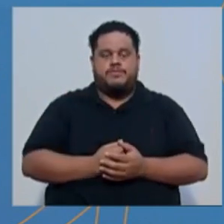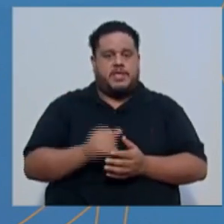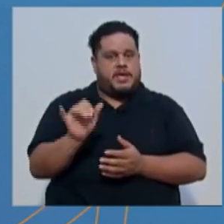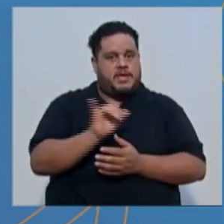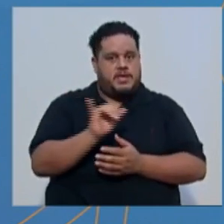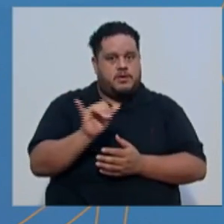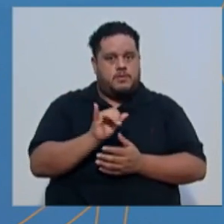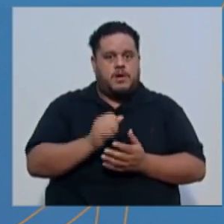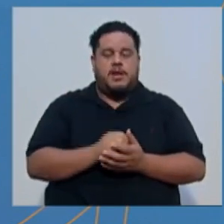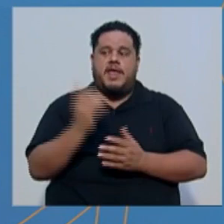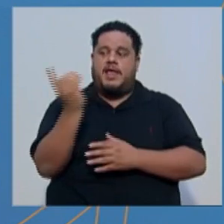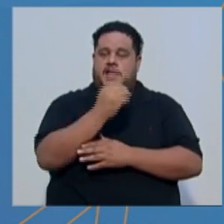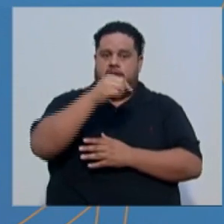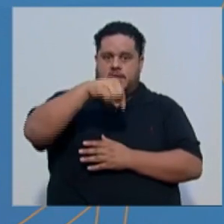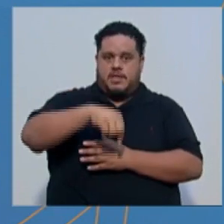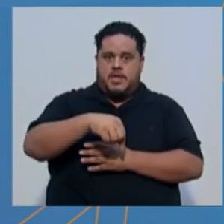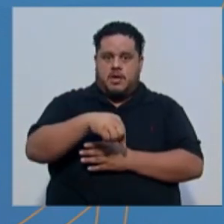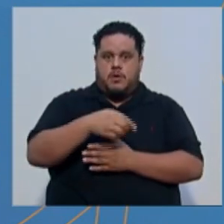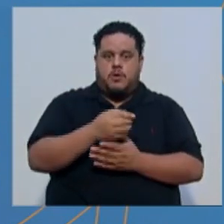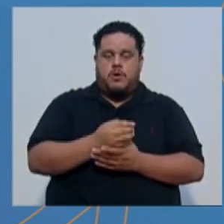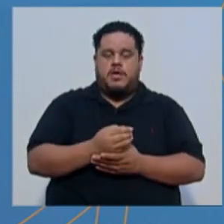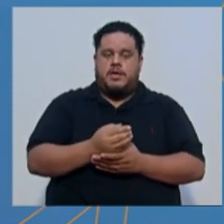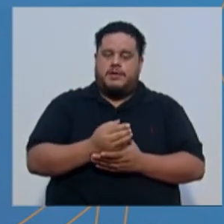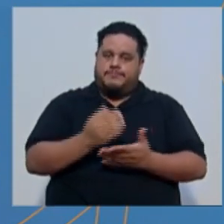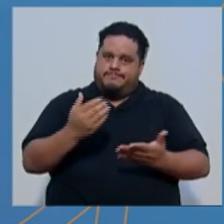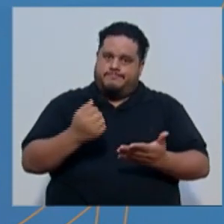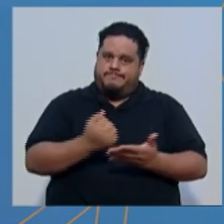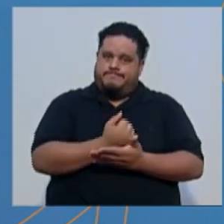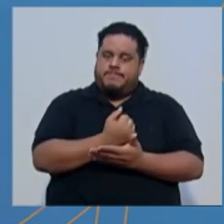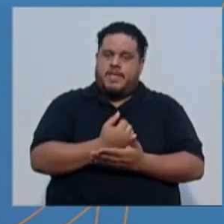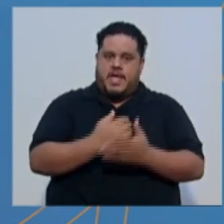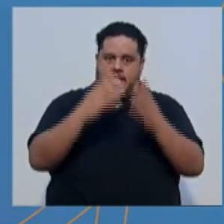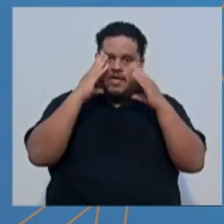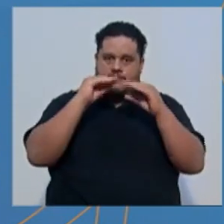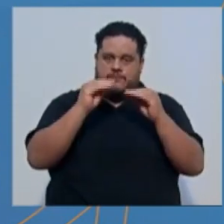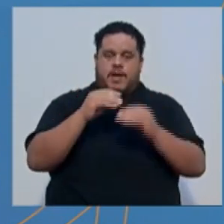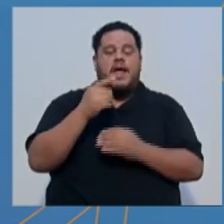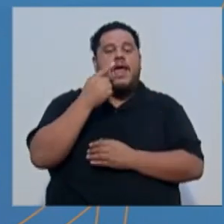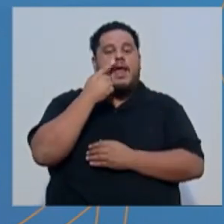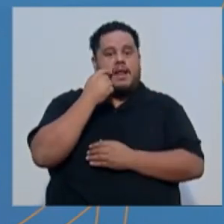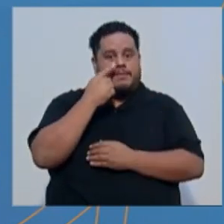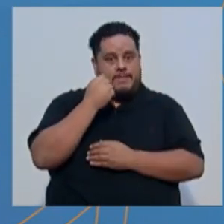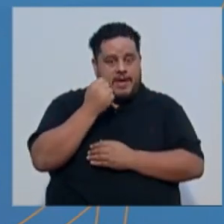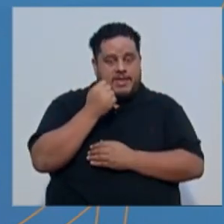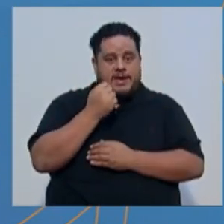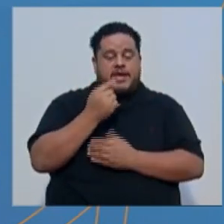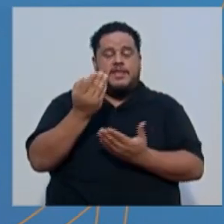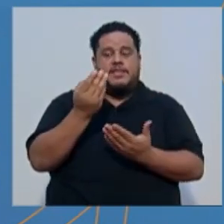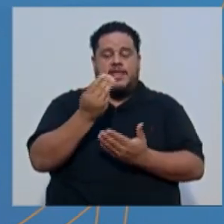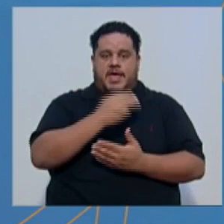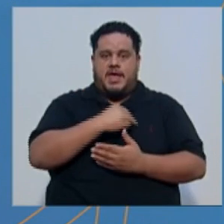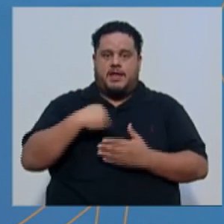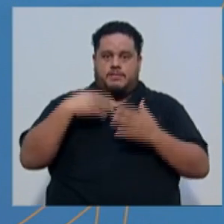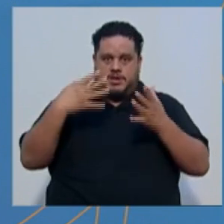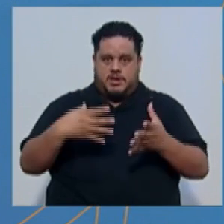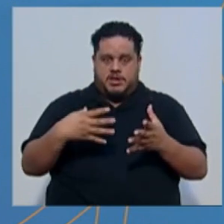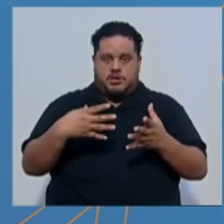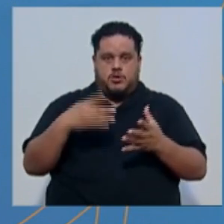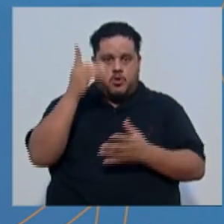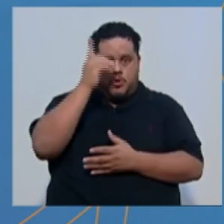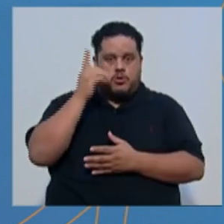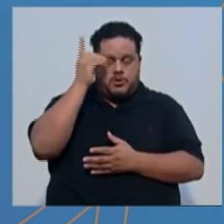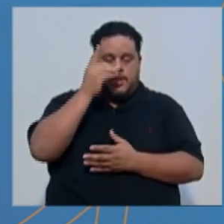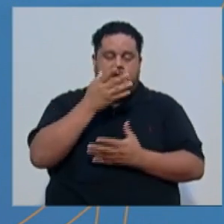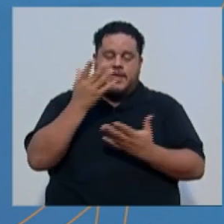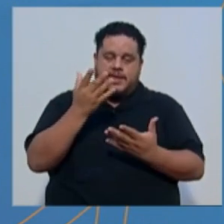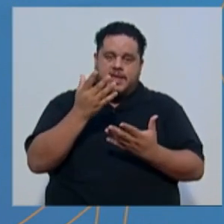Además, el día de hoy lamentamos informar que el padre del ministro Salas está enfrentando la complicación de salud que